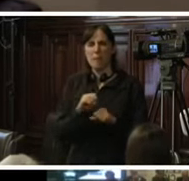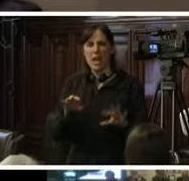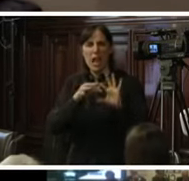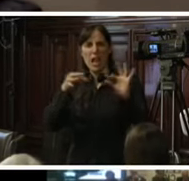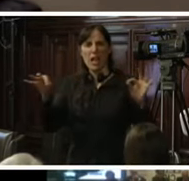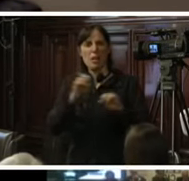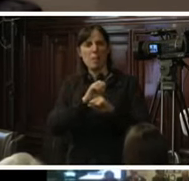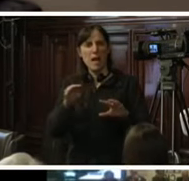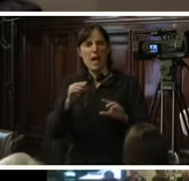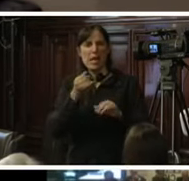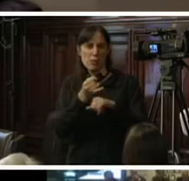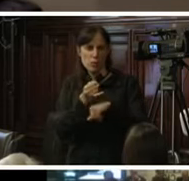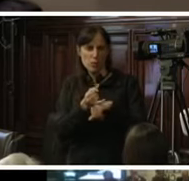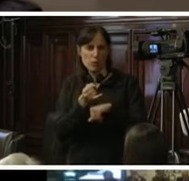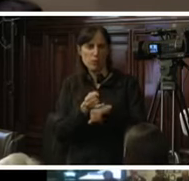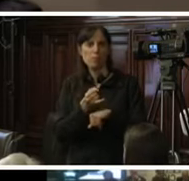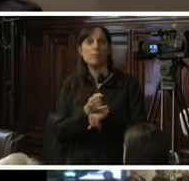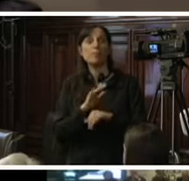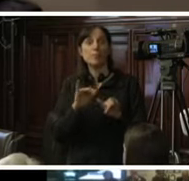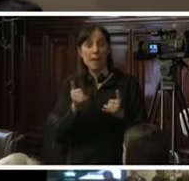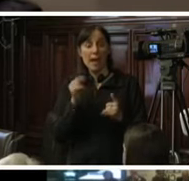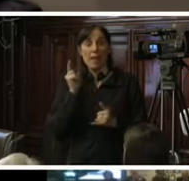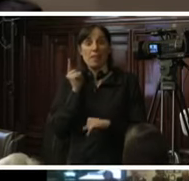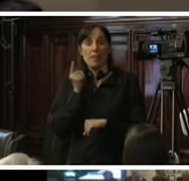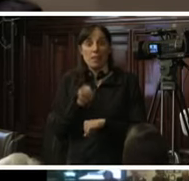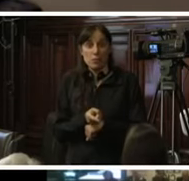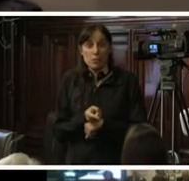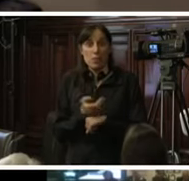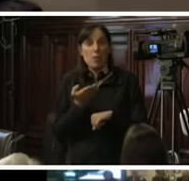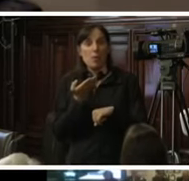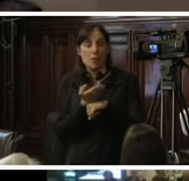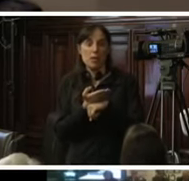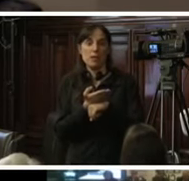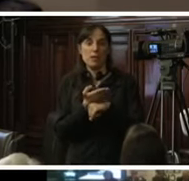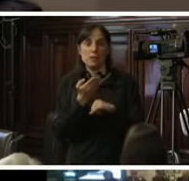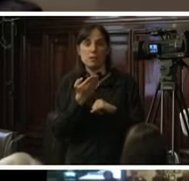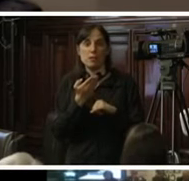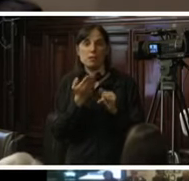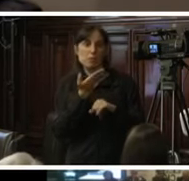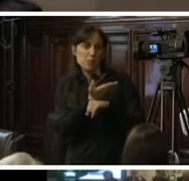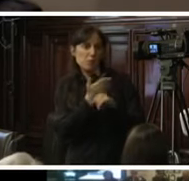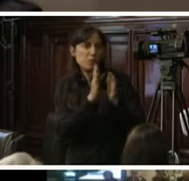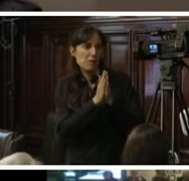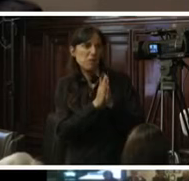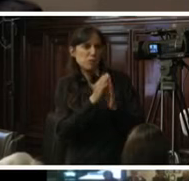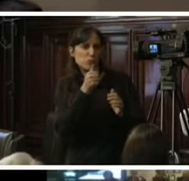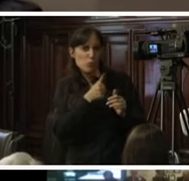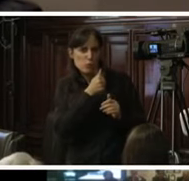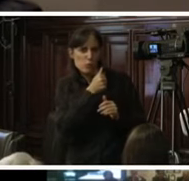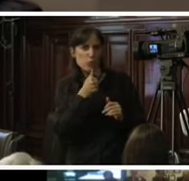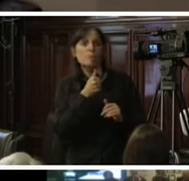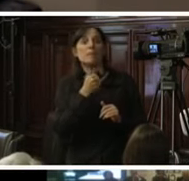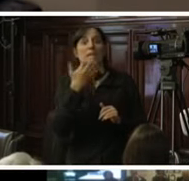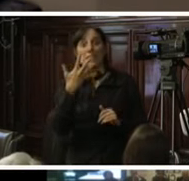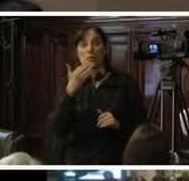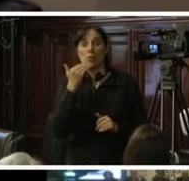Esta decisión se tomó recién al pedido de la subsanación de errores materiales el 5 de